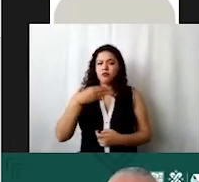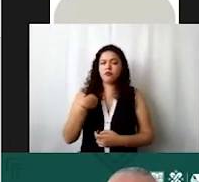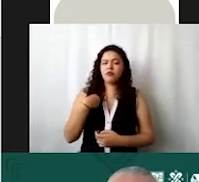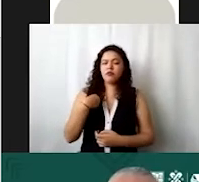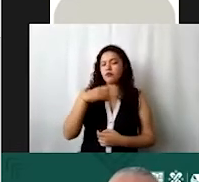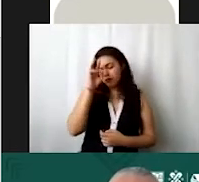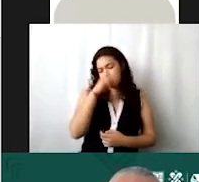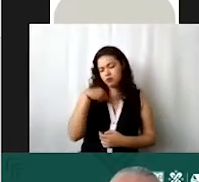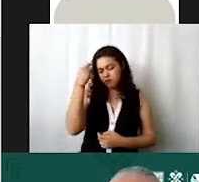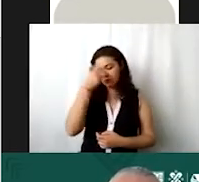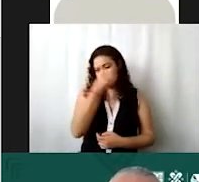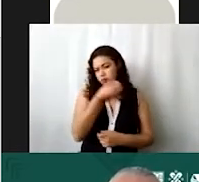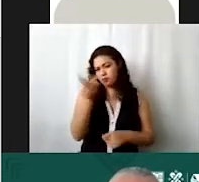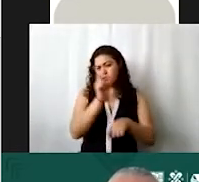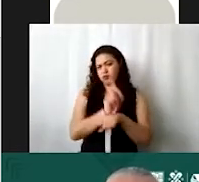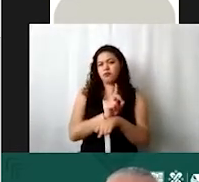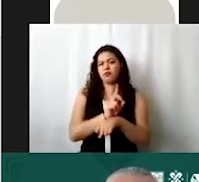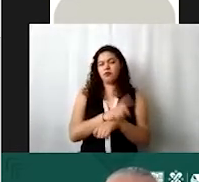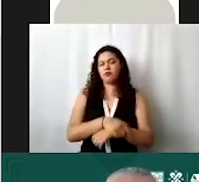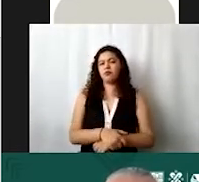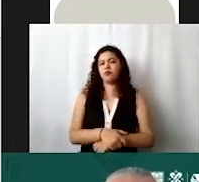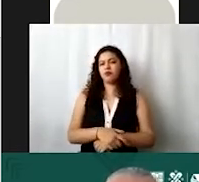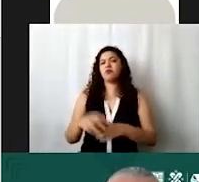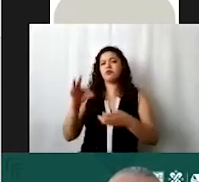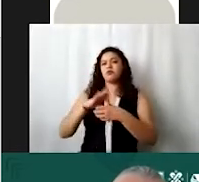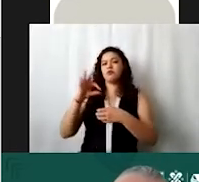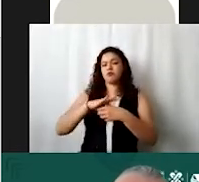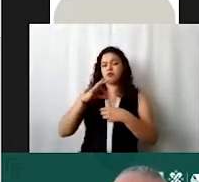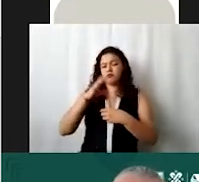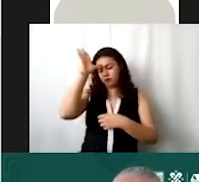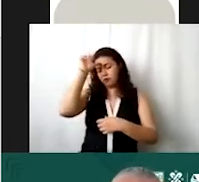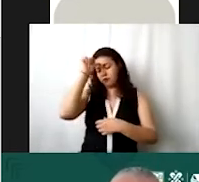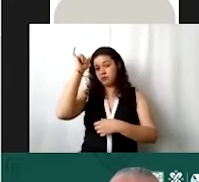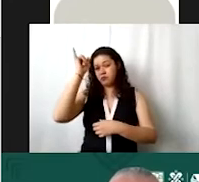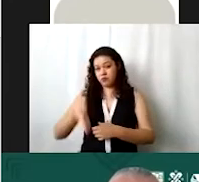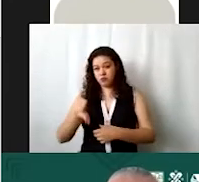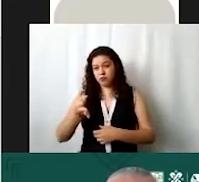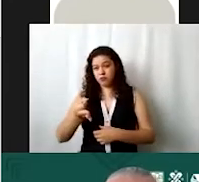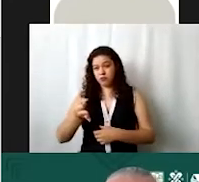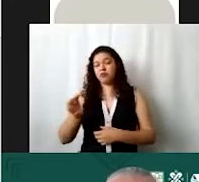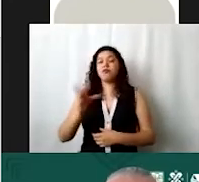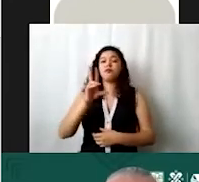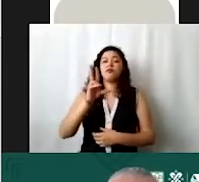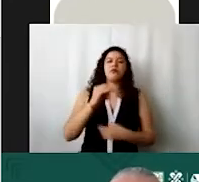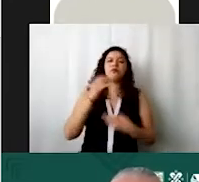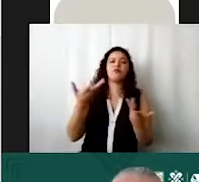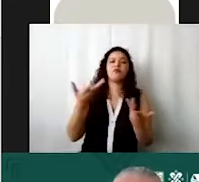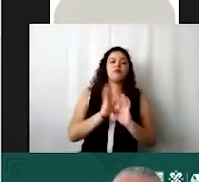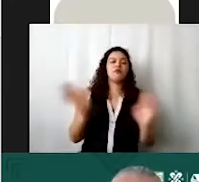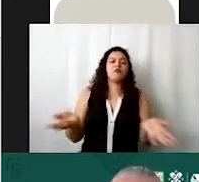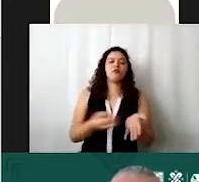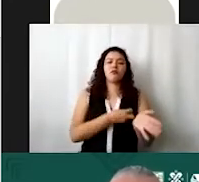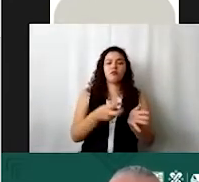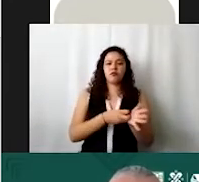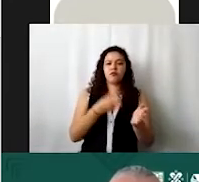el orden del día lo somete a consideración y a votación si están de acuerdo lo aprueban y si no bueno harán las modificaciones y su